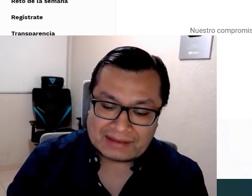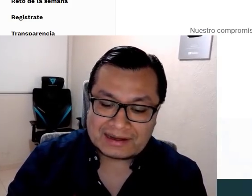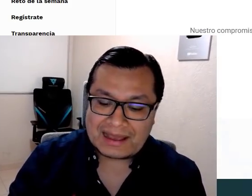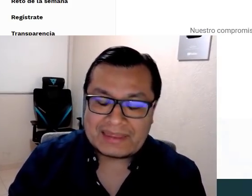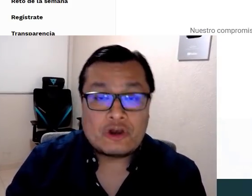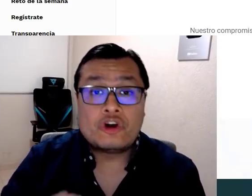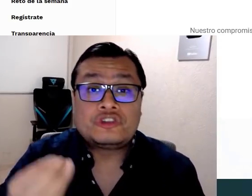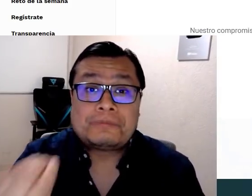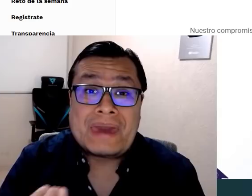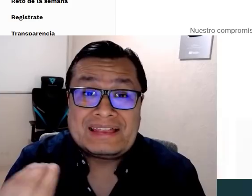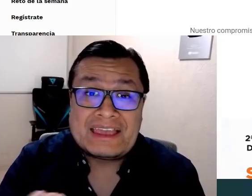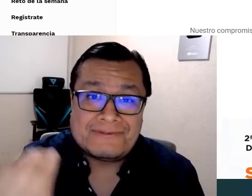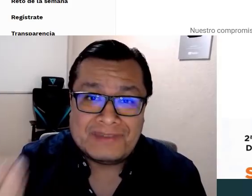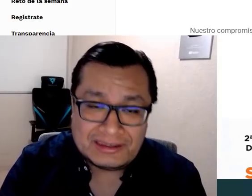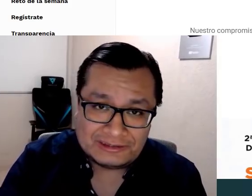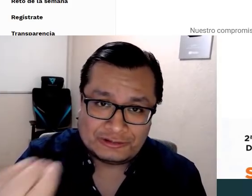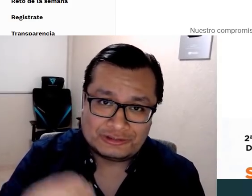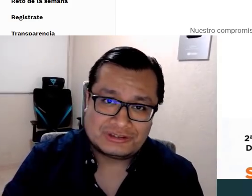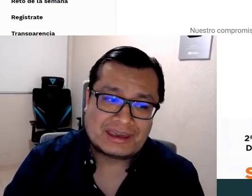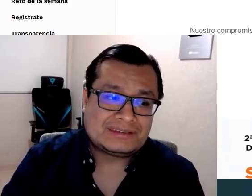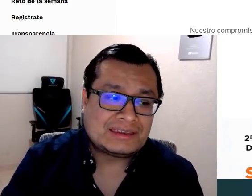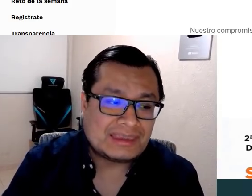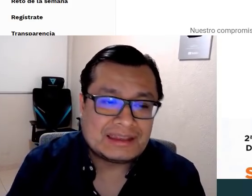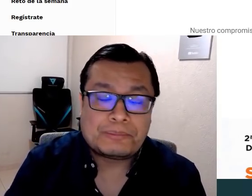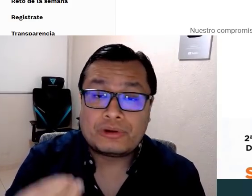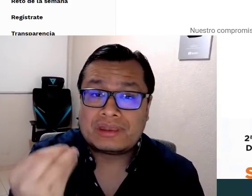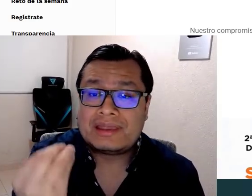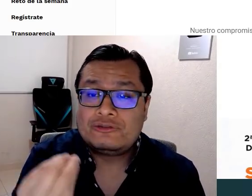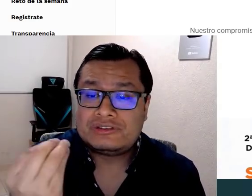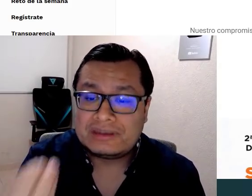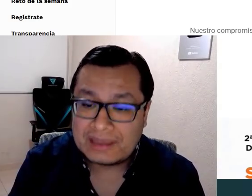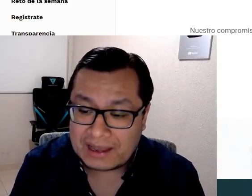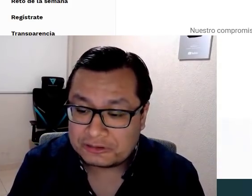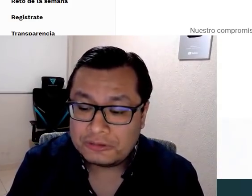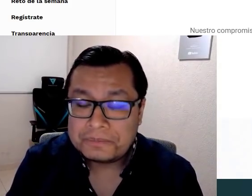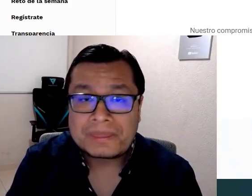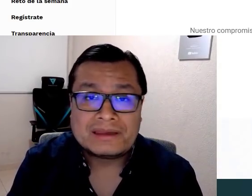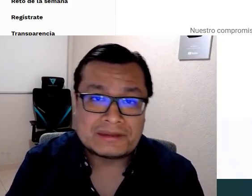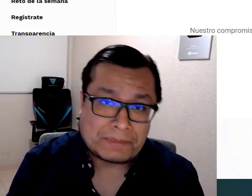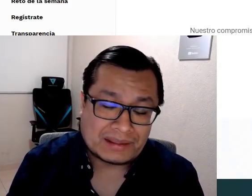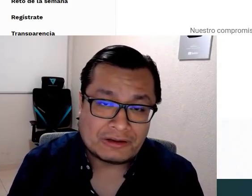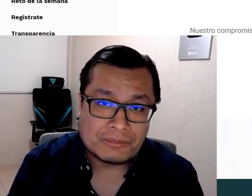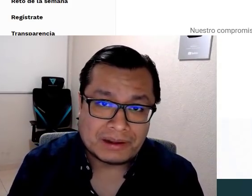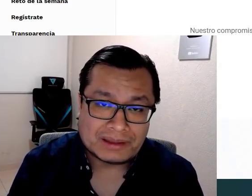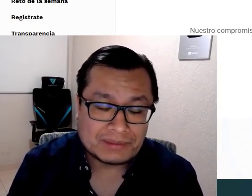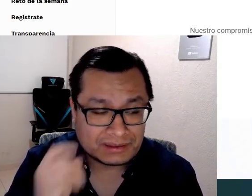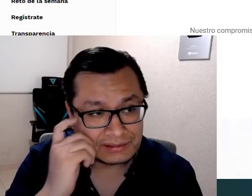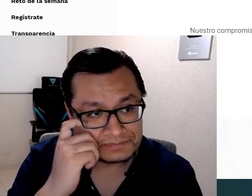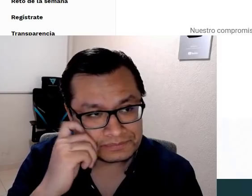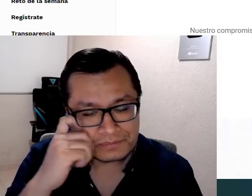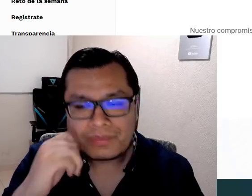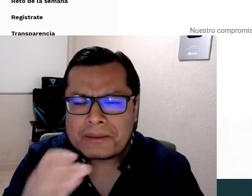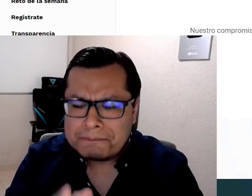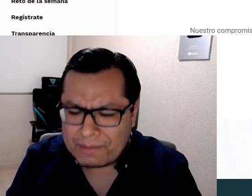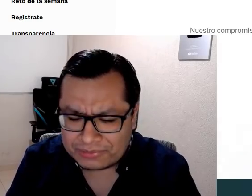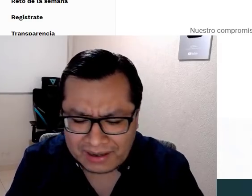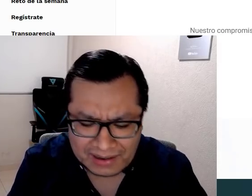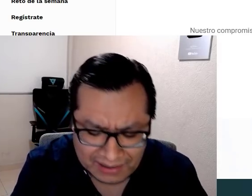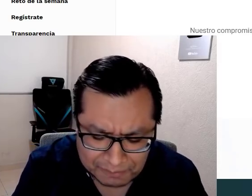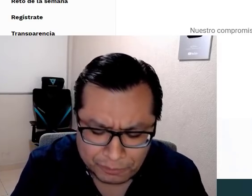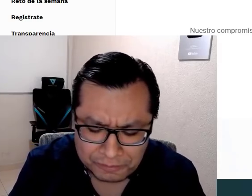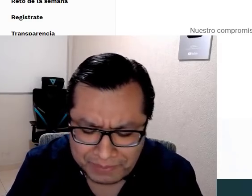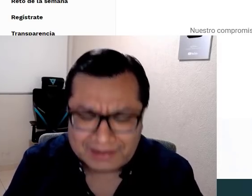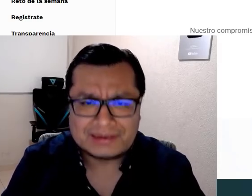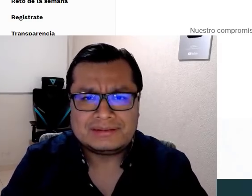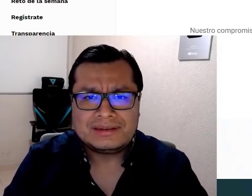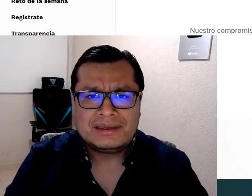acerca de los beneficios que se tiene por tener un sindicato, se pierden completamente. Vamos a